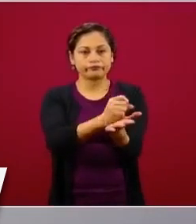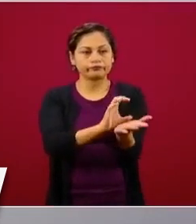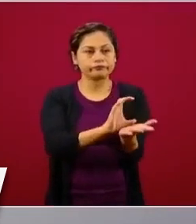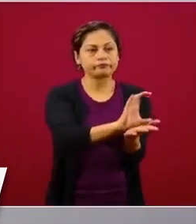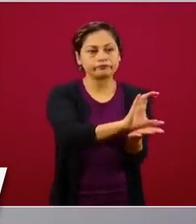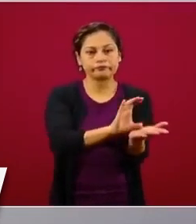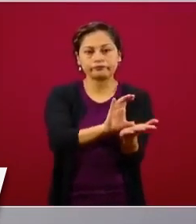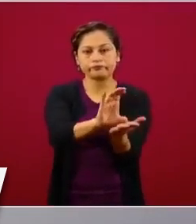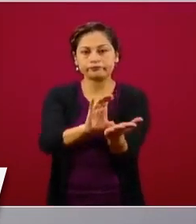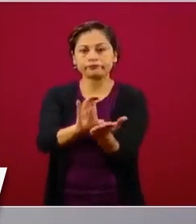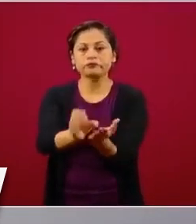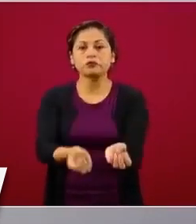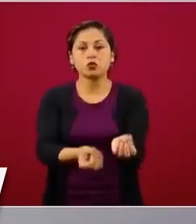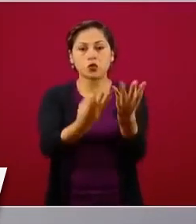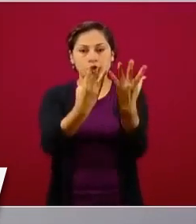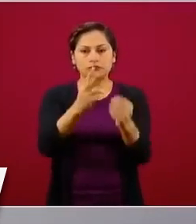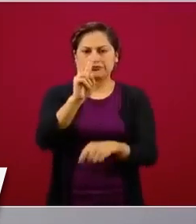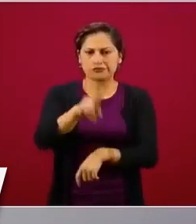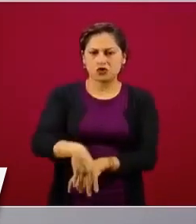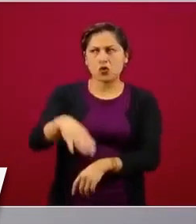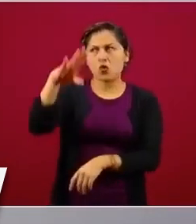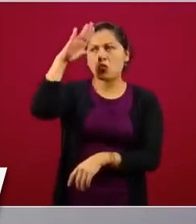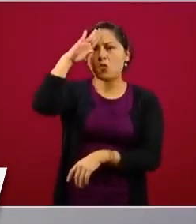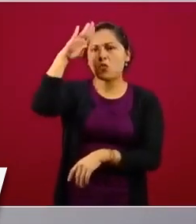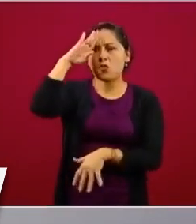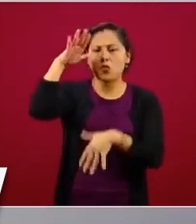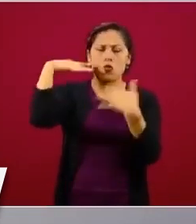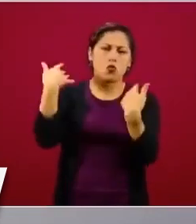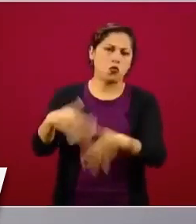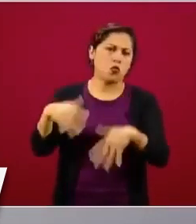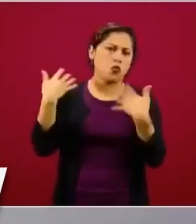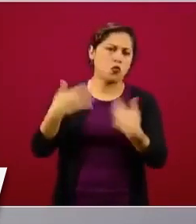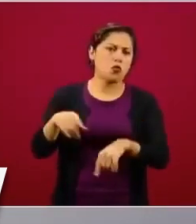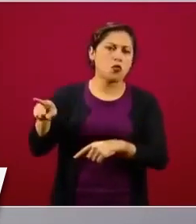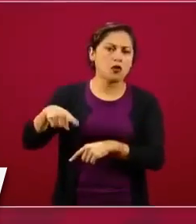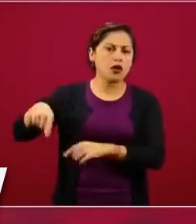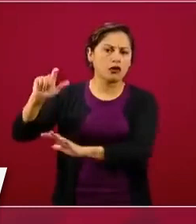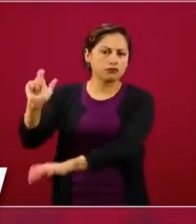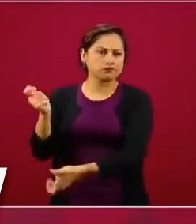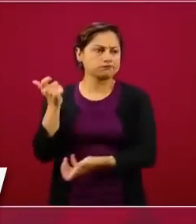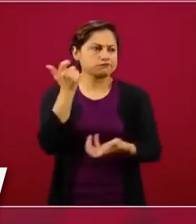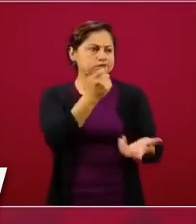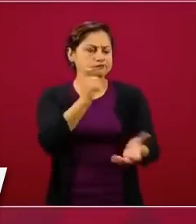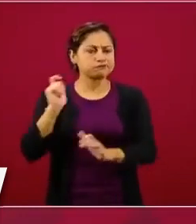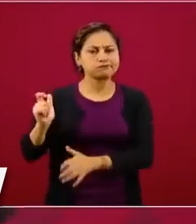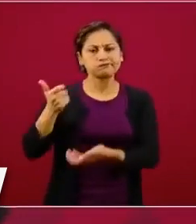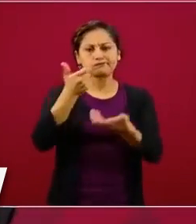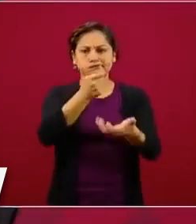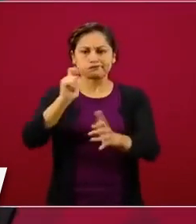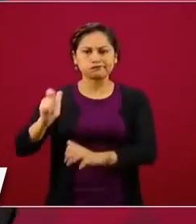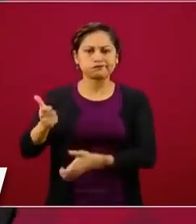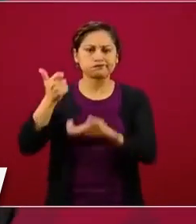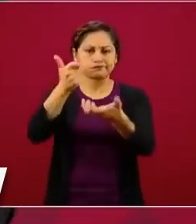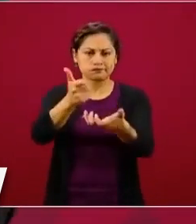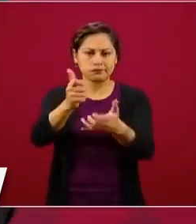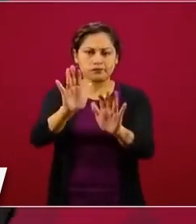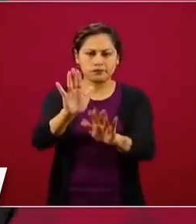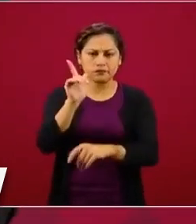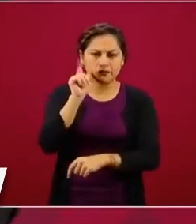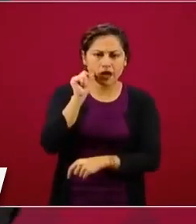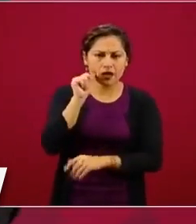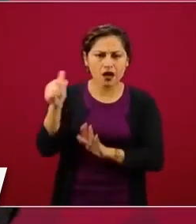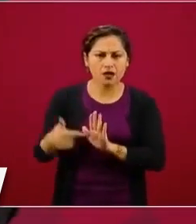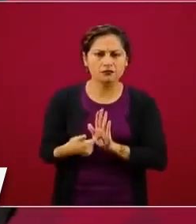y es bastante lo que se está inyectando de fondos. Pero mañana va a haber un informe